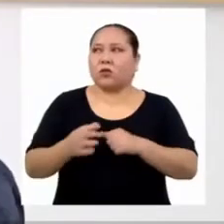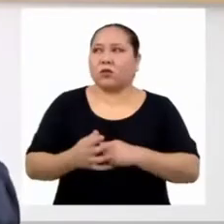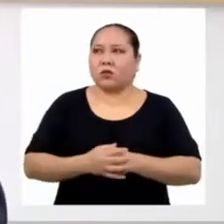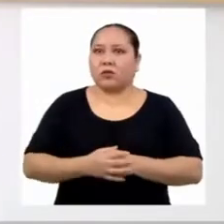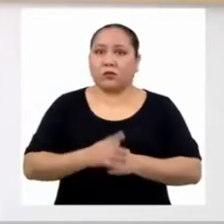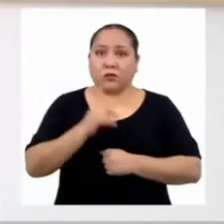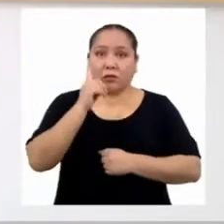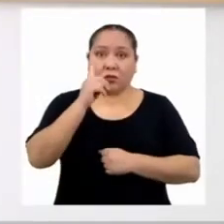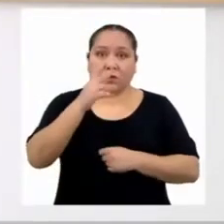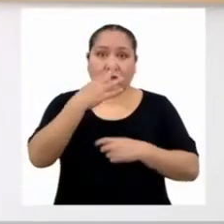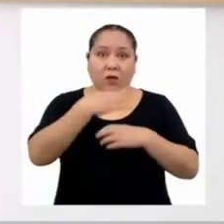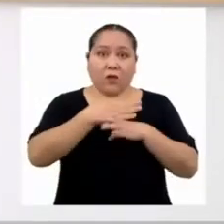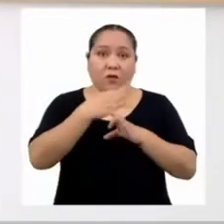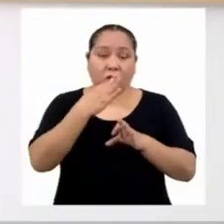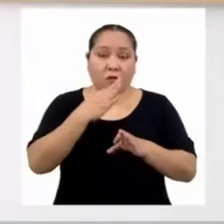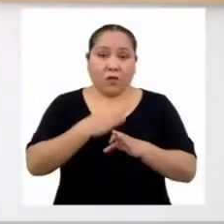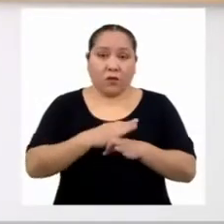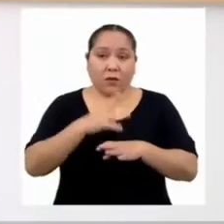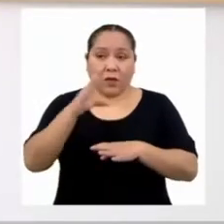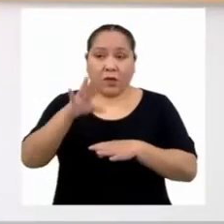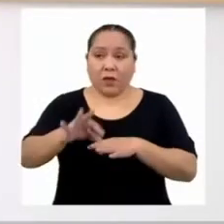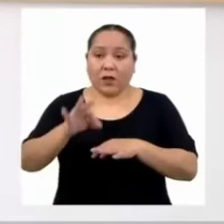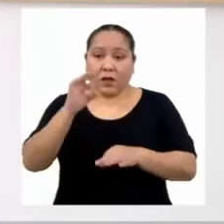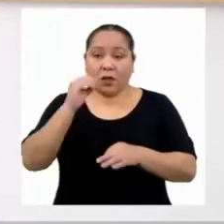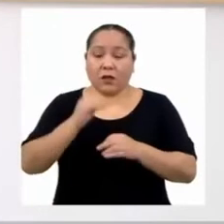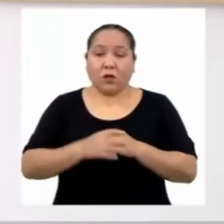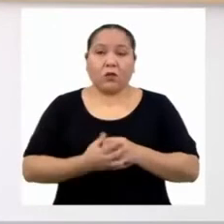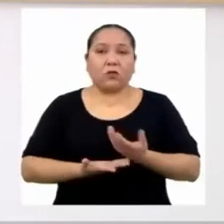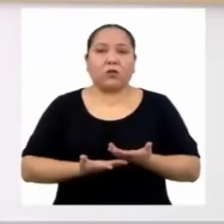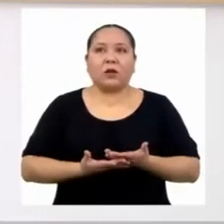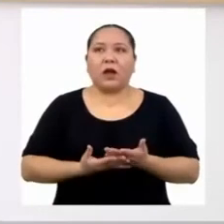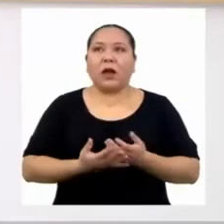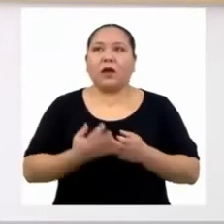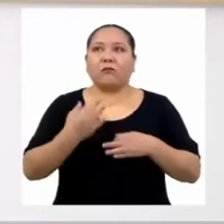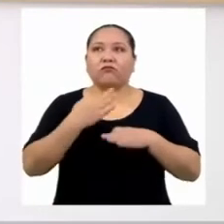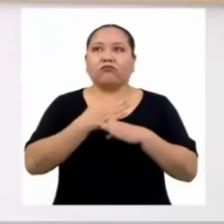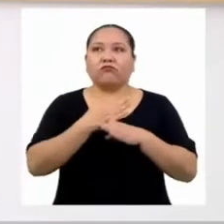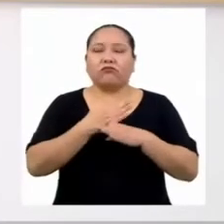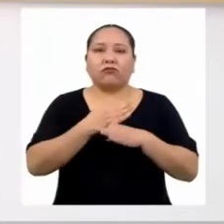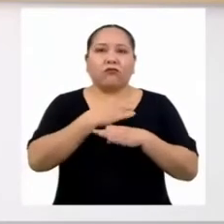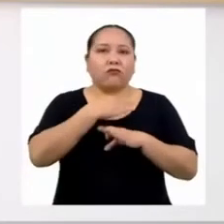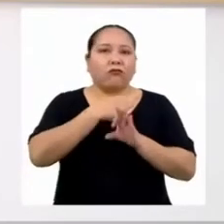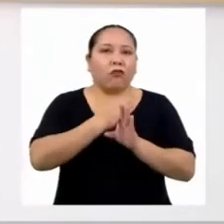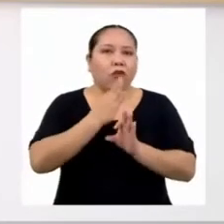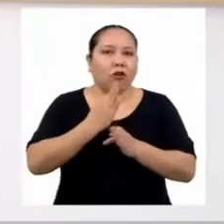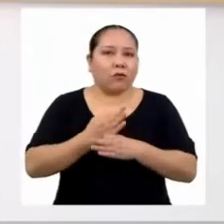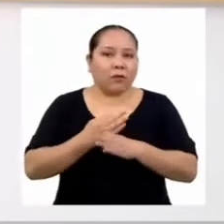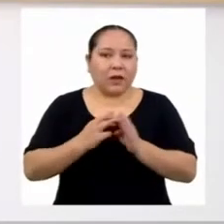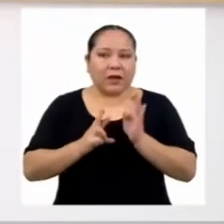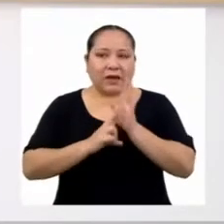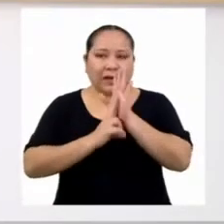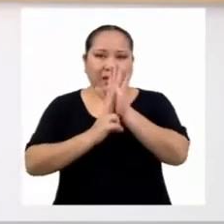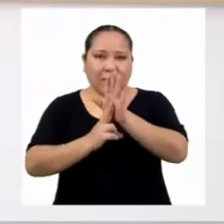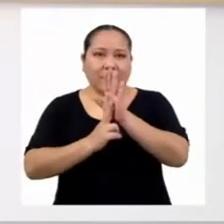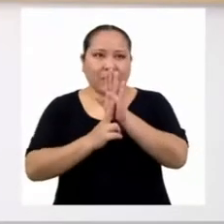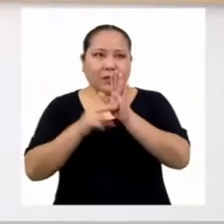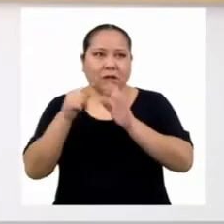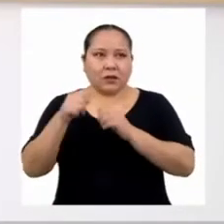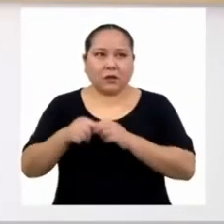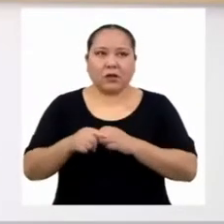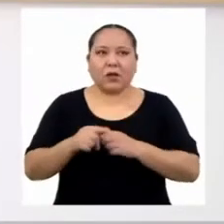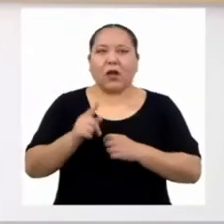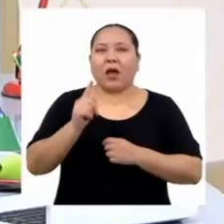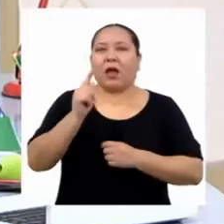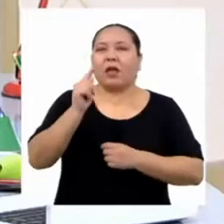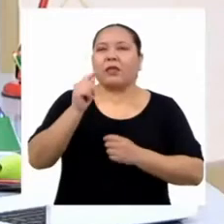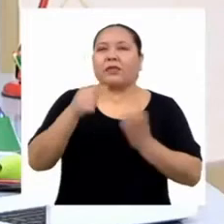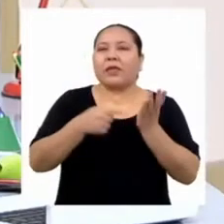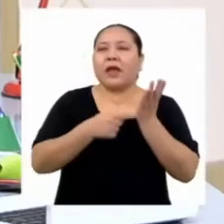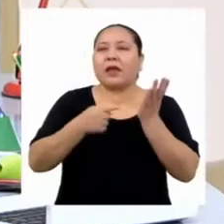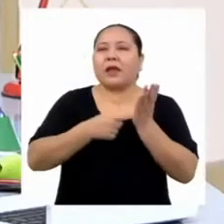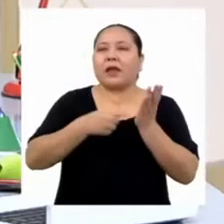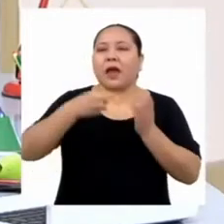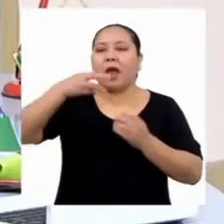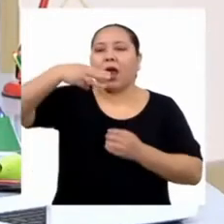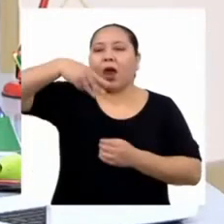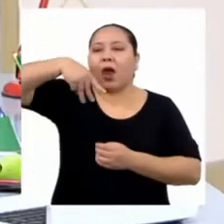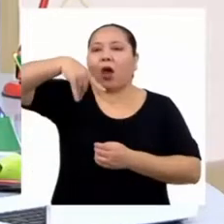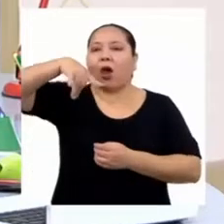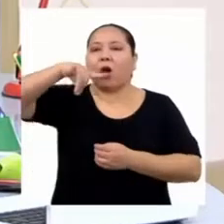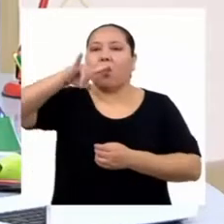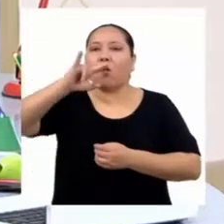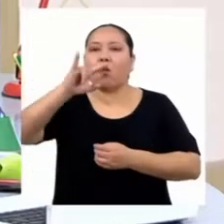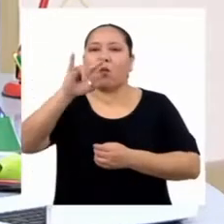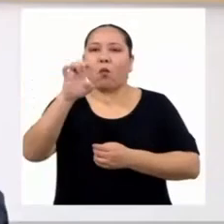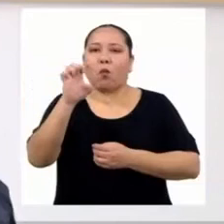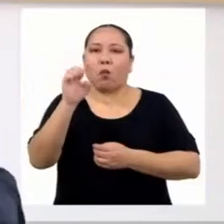Una forma de elegir una muestra representativa de la población se recomienda aplicar la técnica del muestreo proporcional. Eso suena